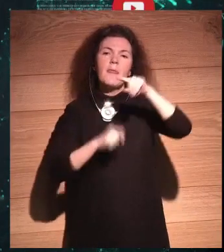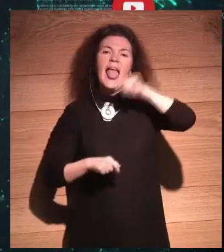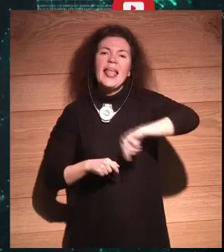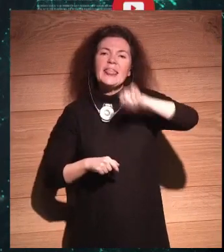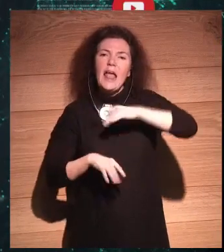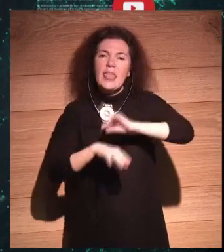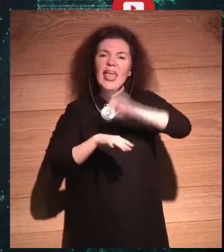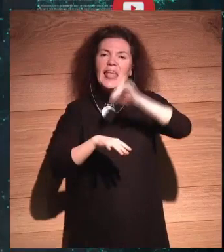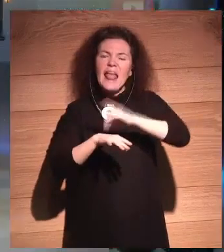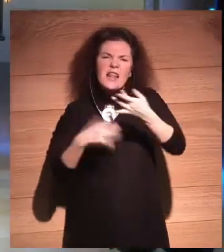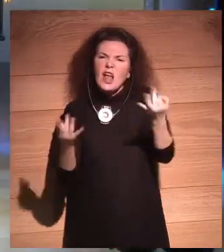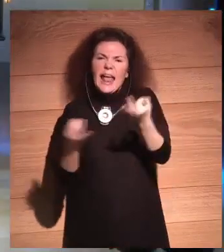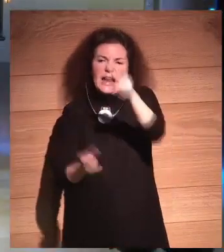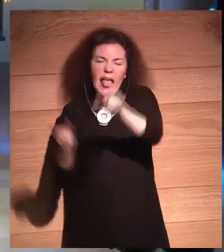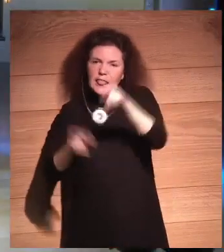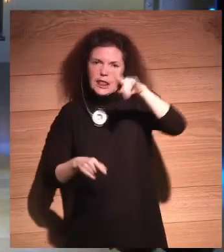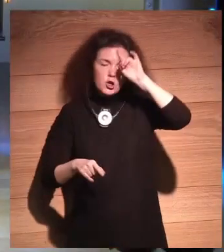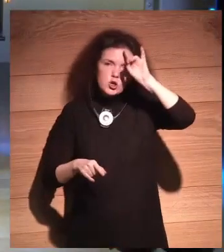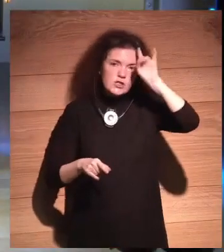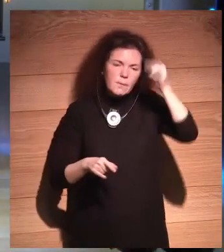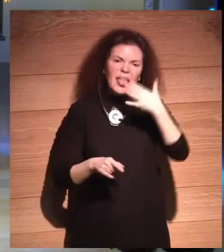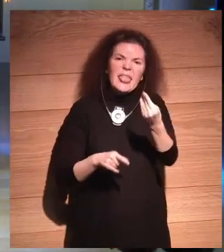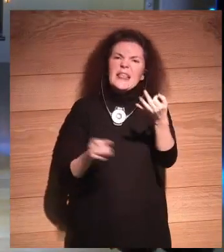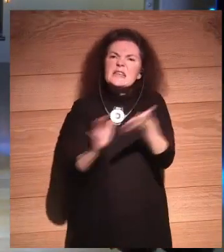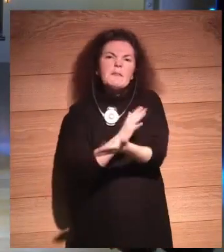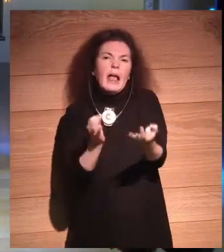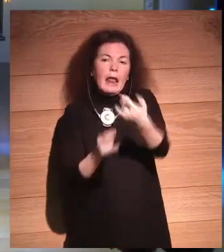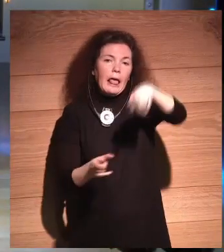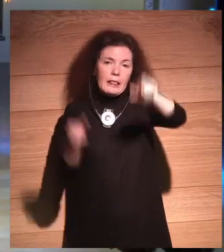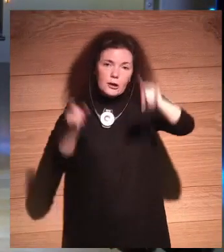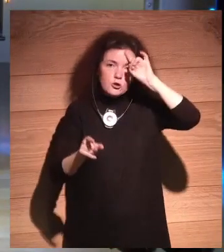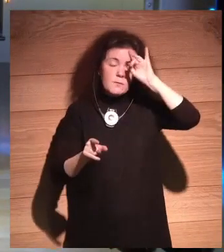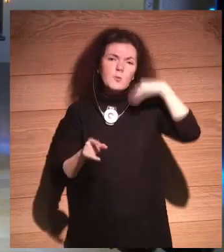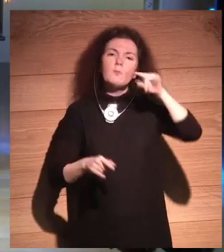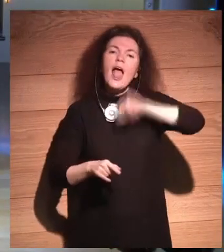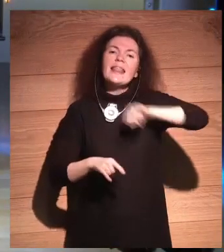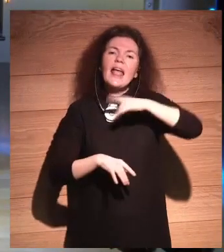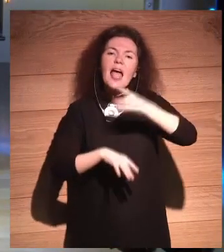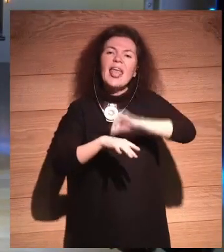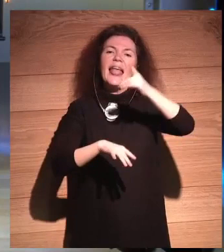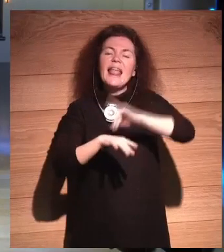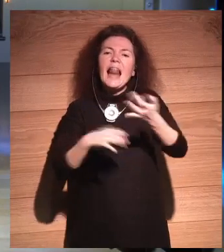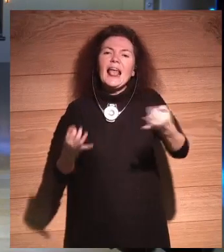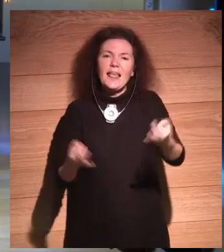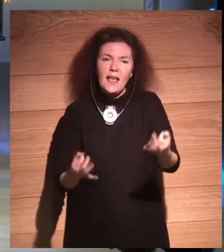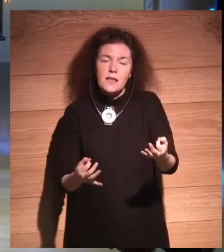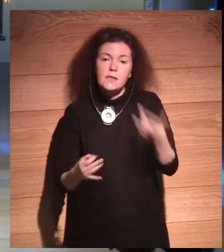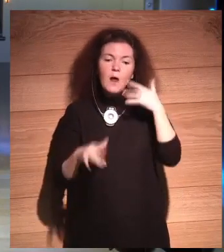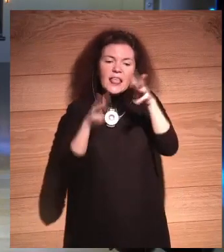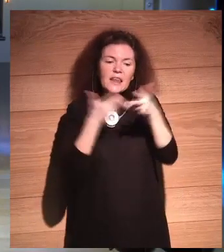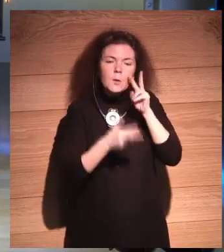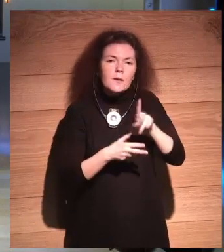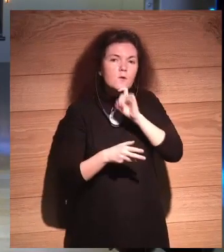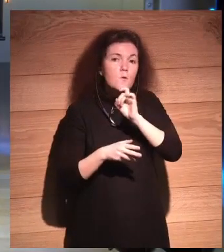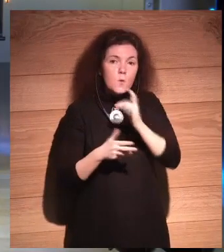digital, nadie sabía lo que era, nadie entendía lo que quería decir, porque la ética digital es, bueno, cómo ves internet,